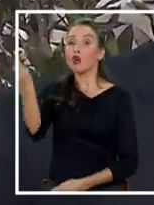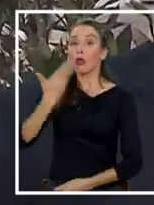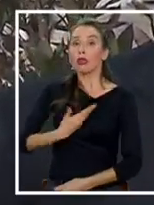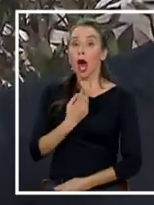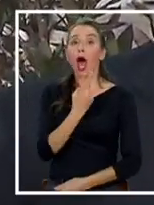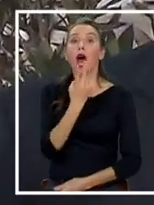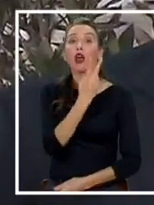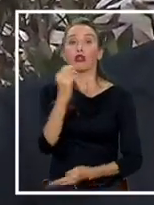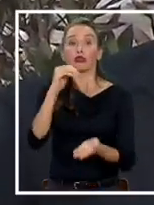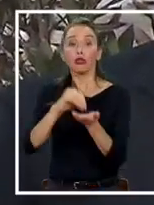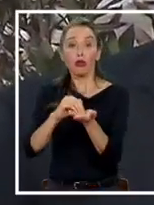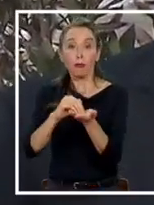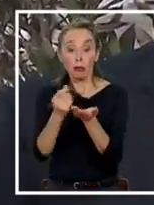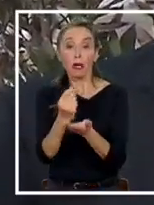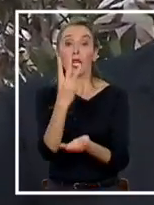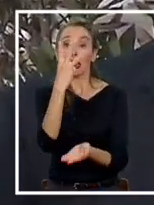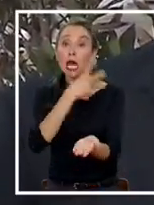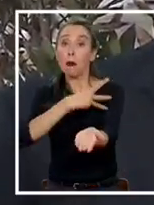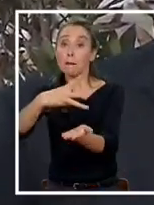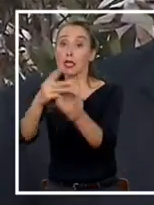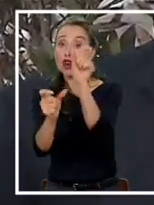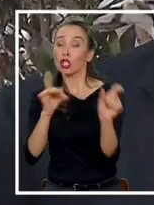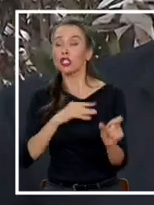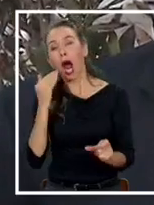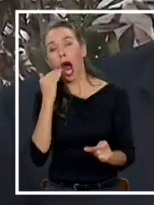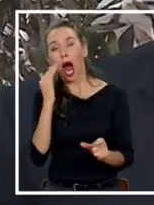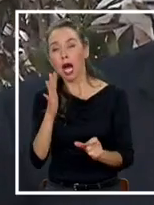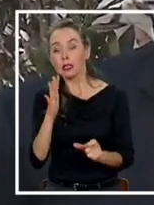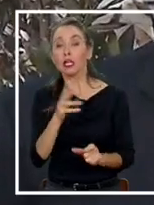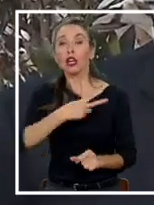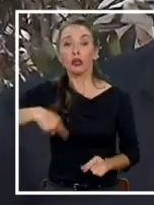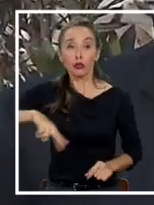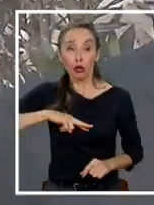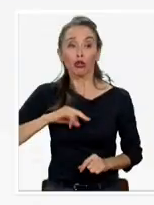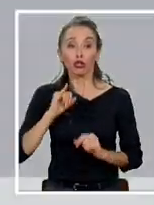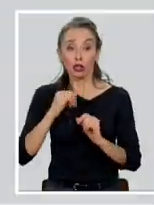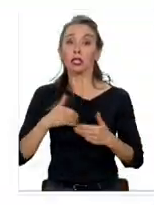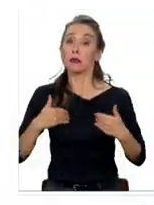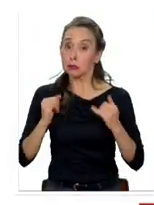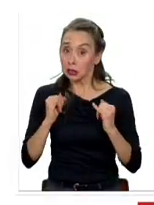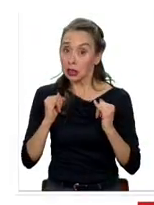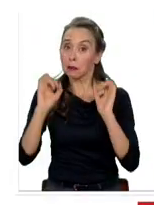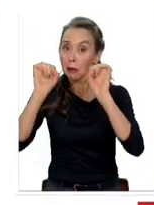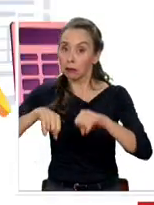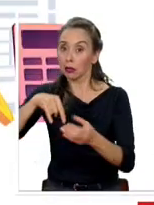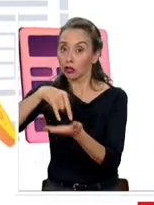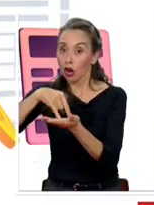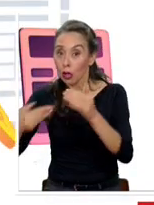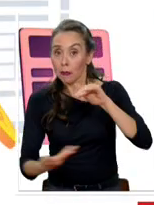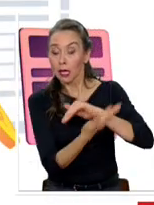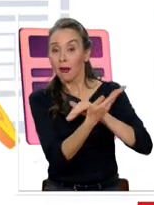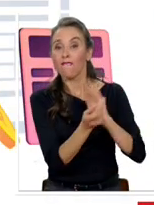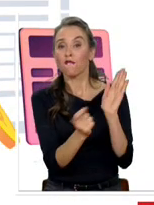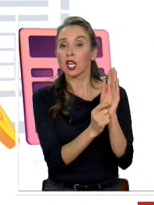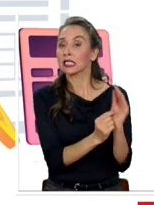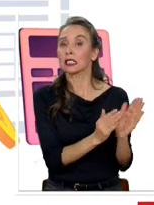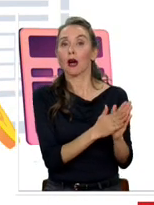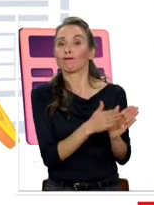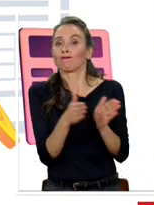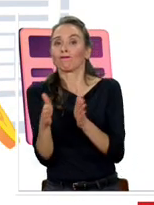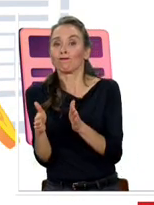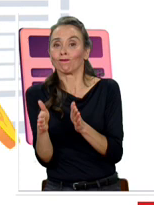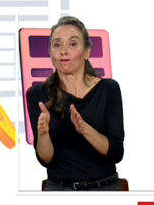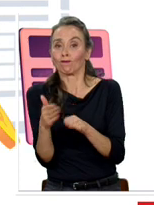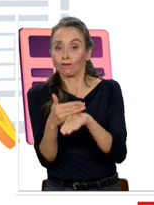3 millones de chilenos. Y bueno, nosotros creemos que vamos a tener el mejor de los ánimos para poder despacharlo. Pero el cronograma podría retrasarse. La moneda